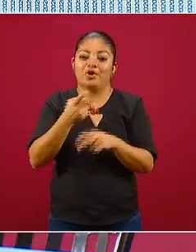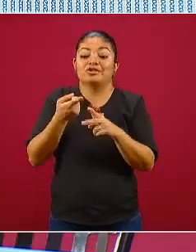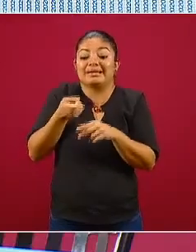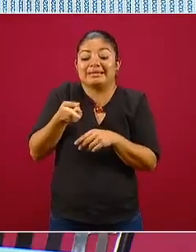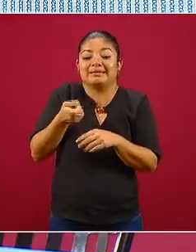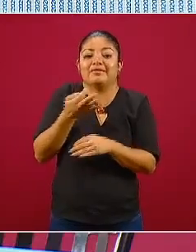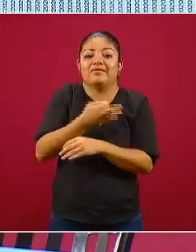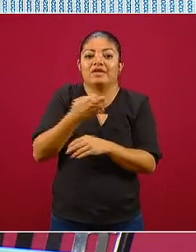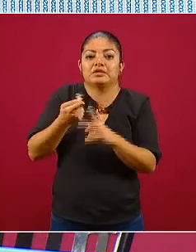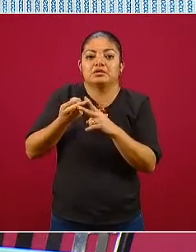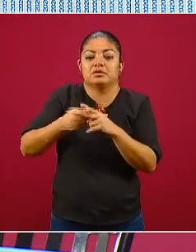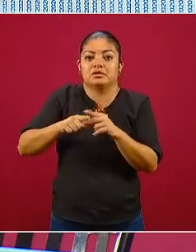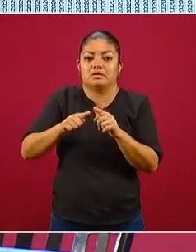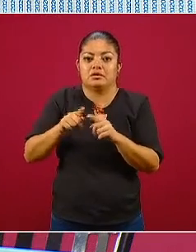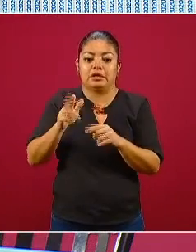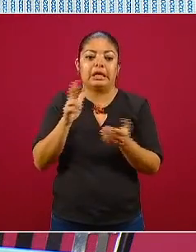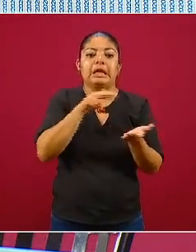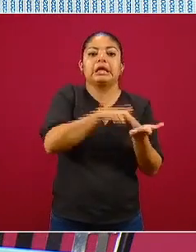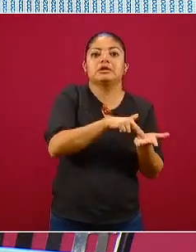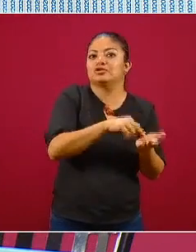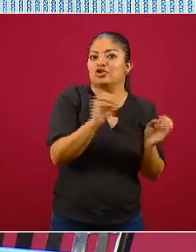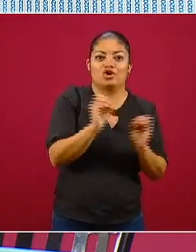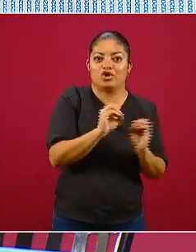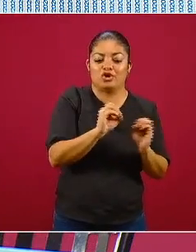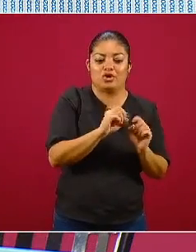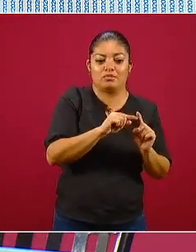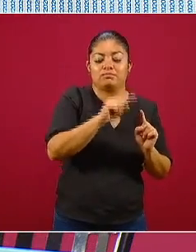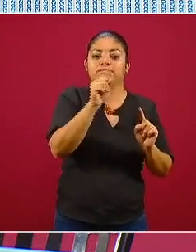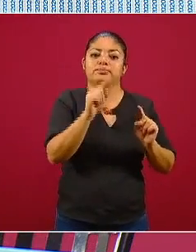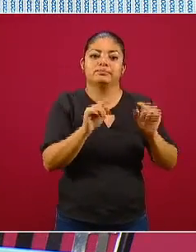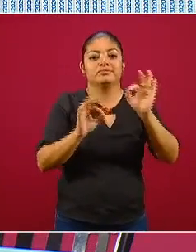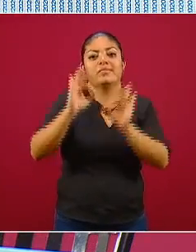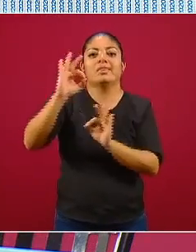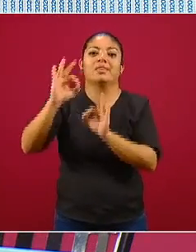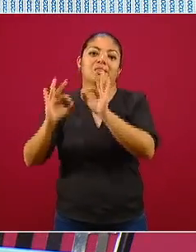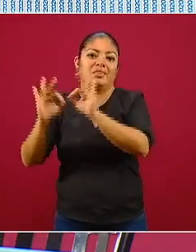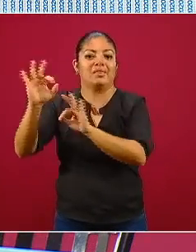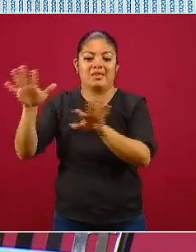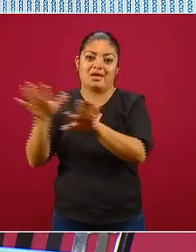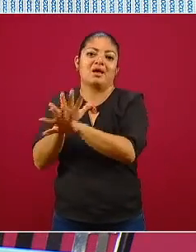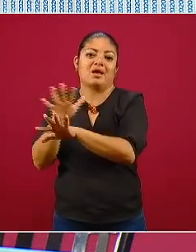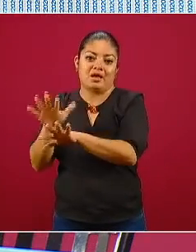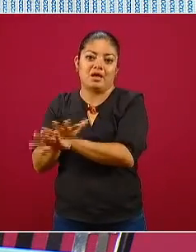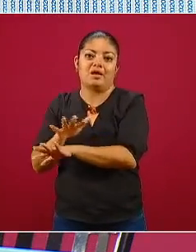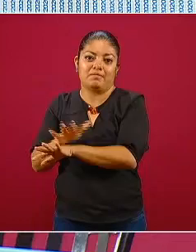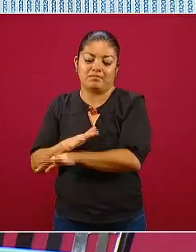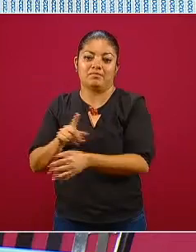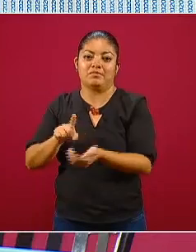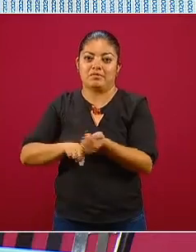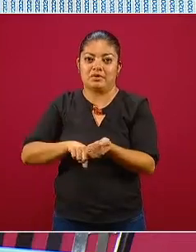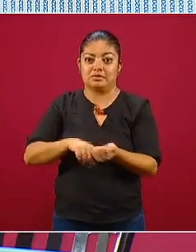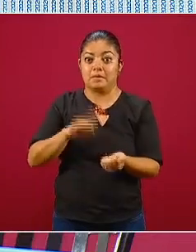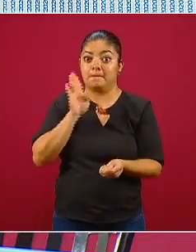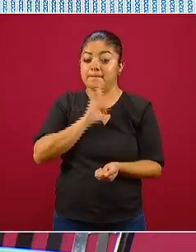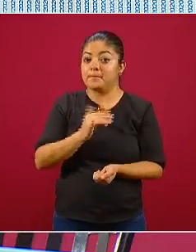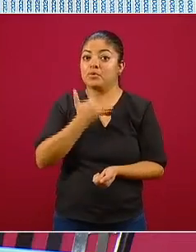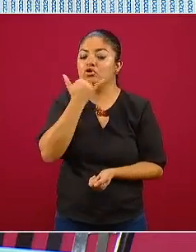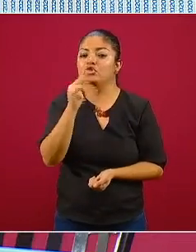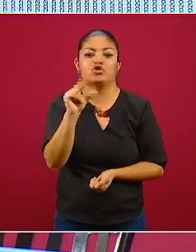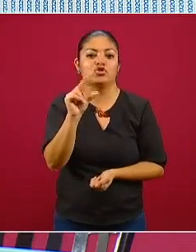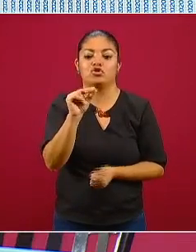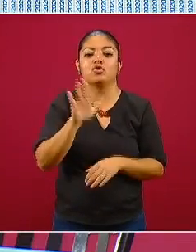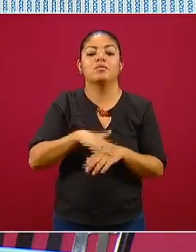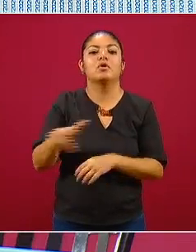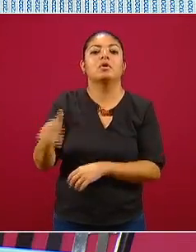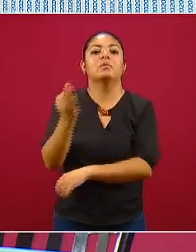síntomas en vez de la fecha de registro. Cuando se acumulan así habla de la sospecha de un retraso en el registro o la